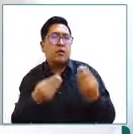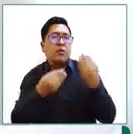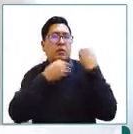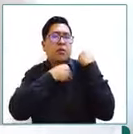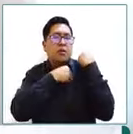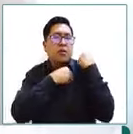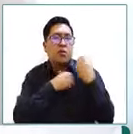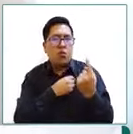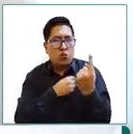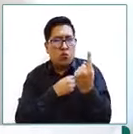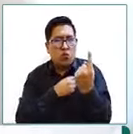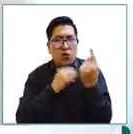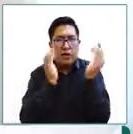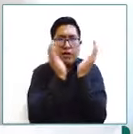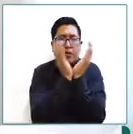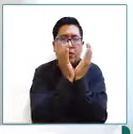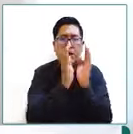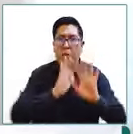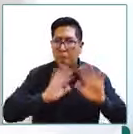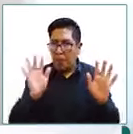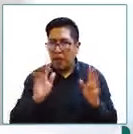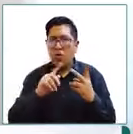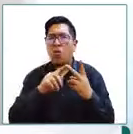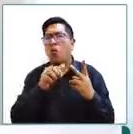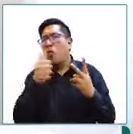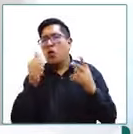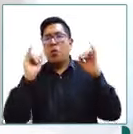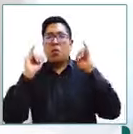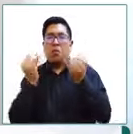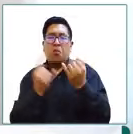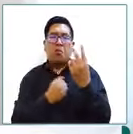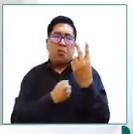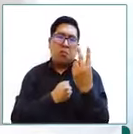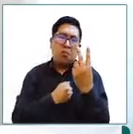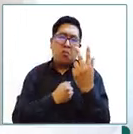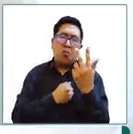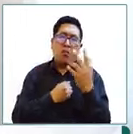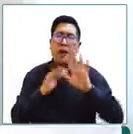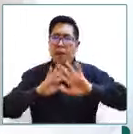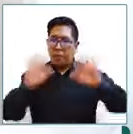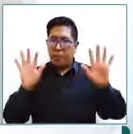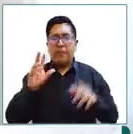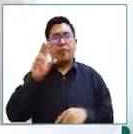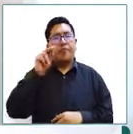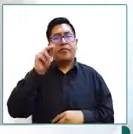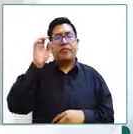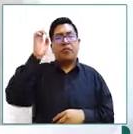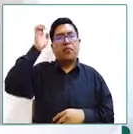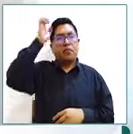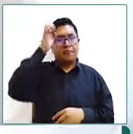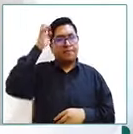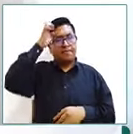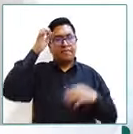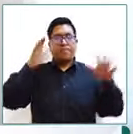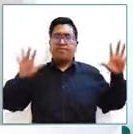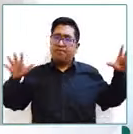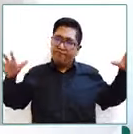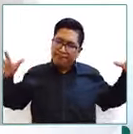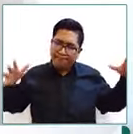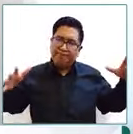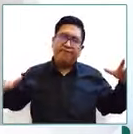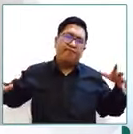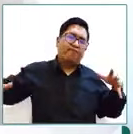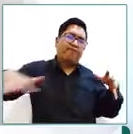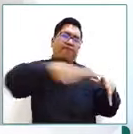la Defensoría del Pueblo ni de alguna institución en particular sino es un quehacer conjunto donde todos